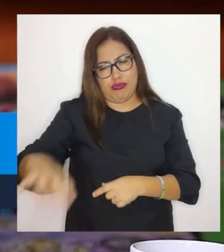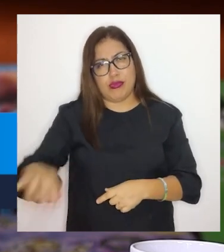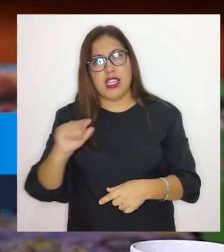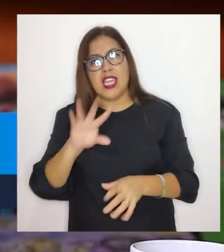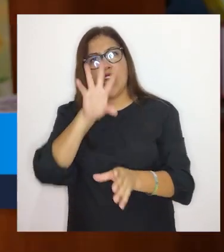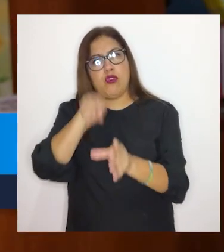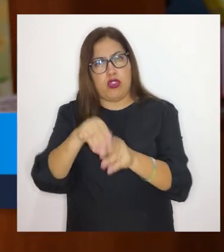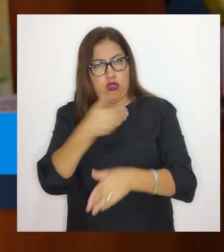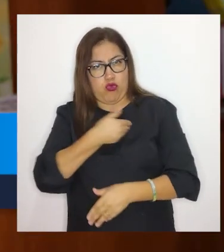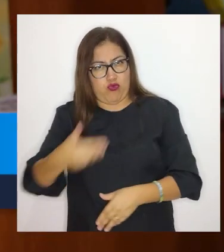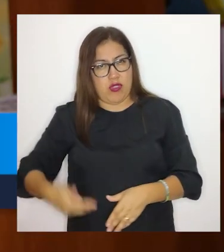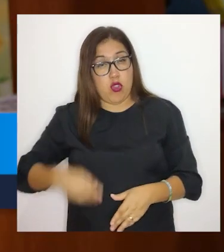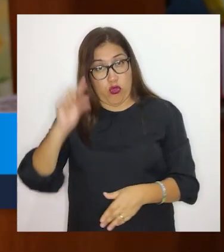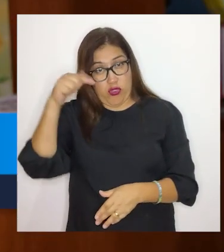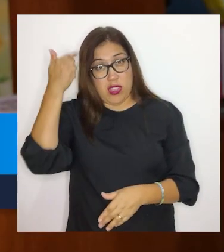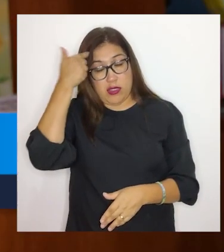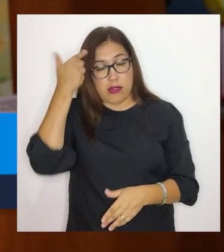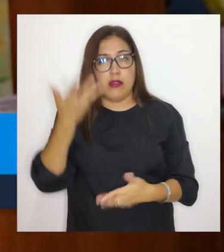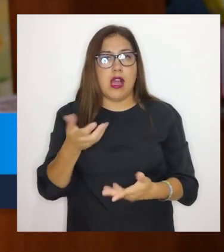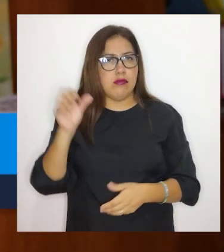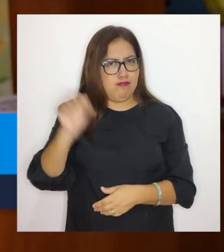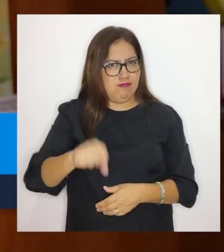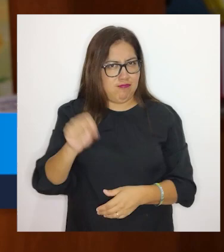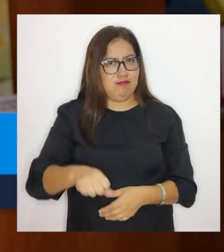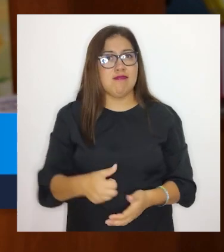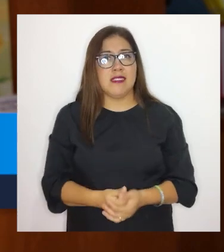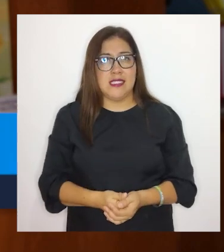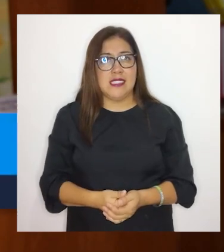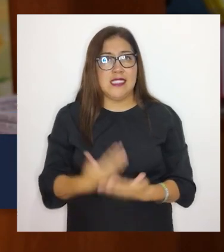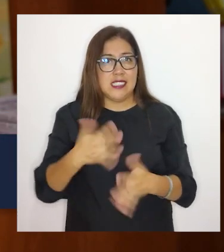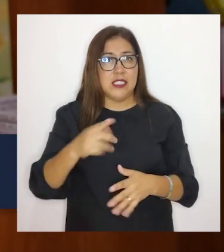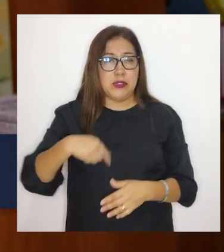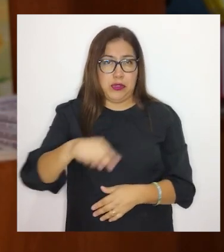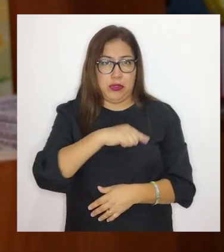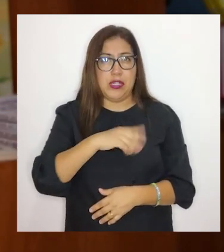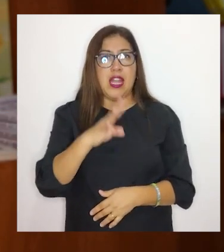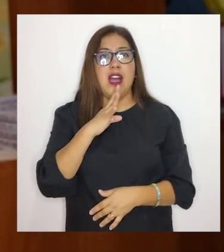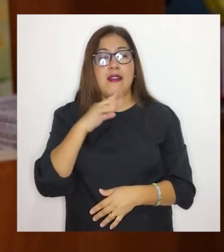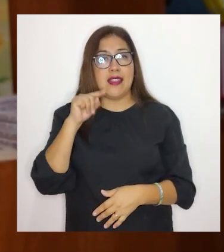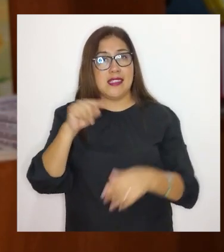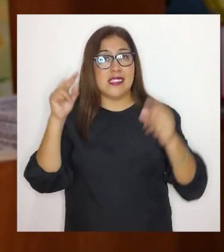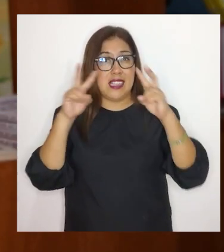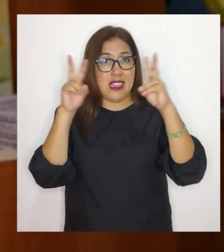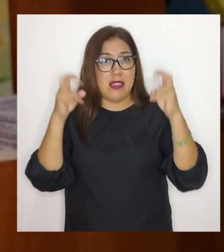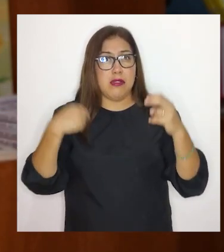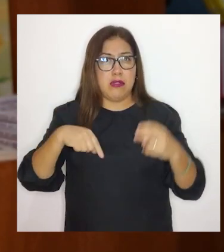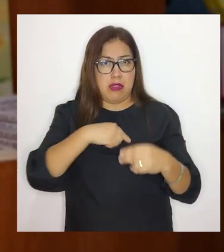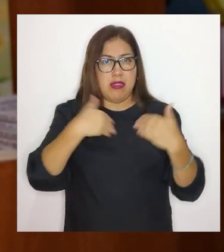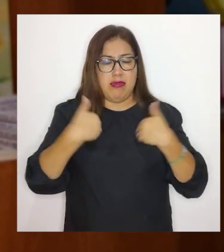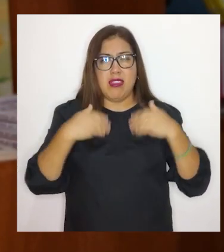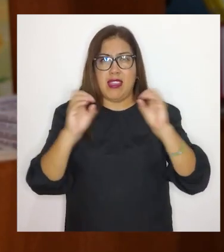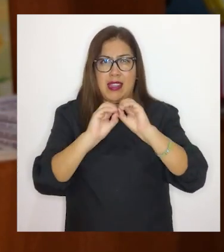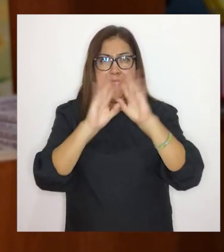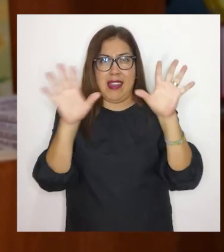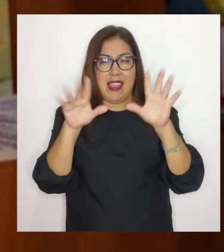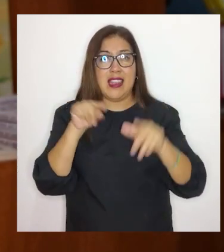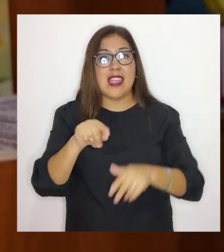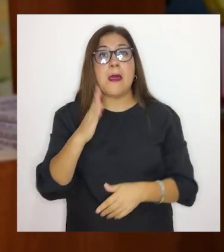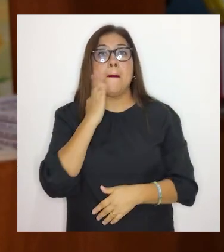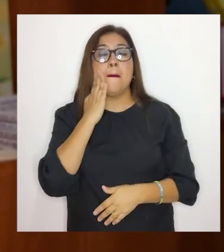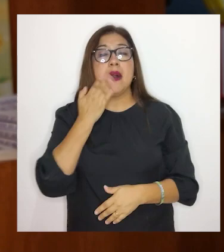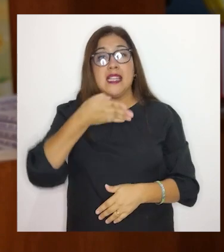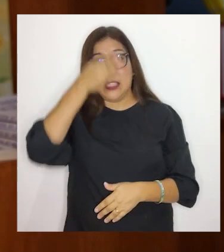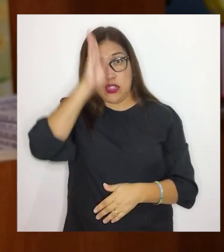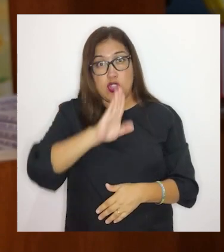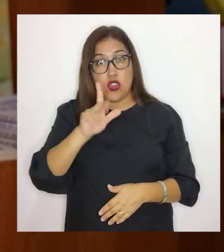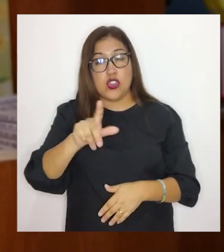intergubernamental. Claro que sí. Hemos analizado el tema y tenemos claro que en